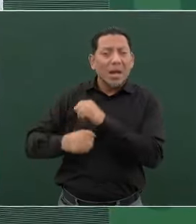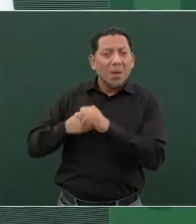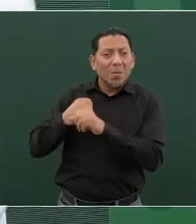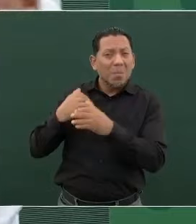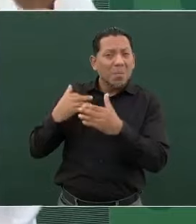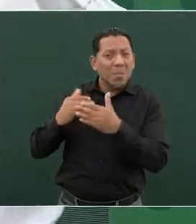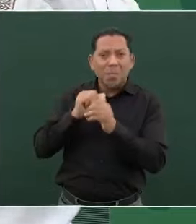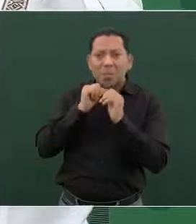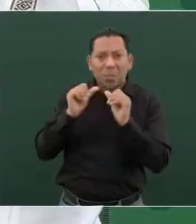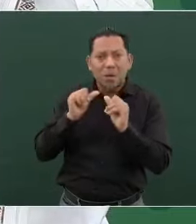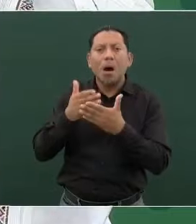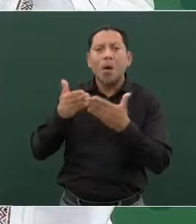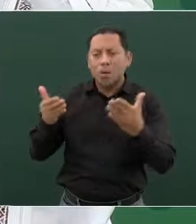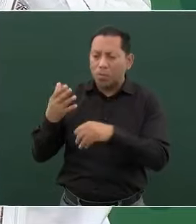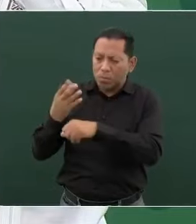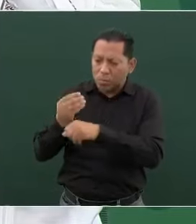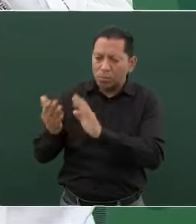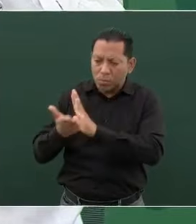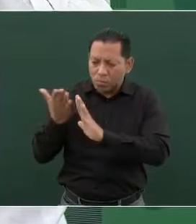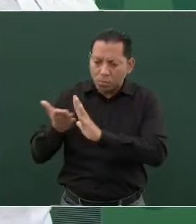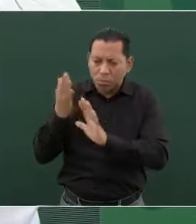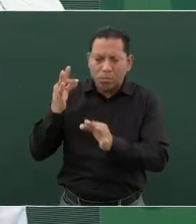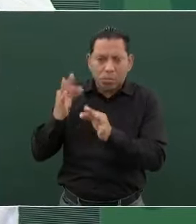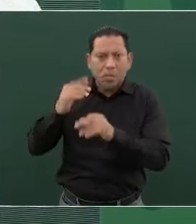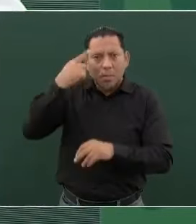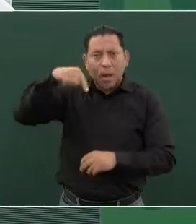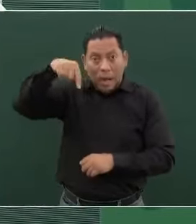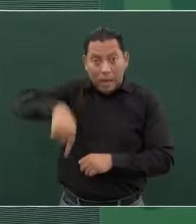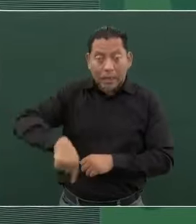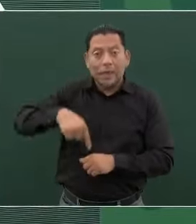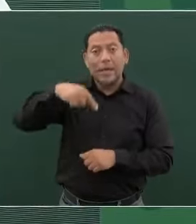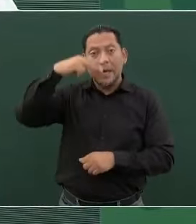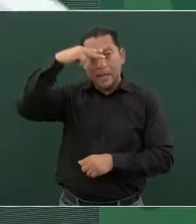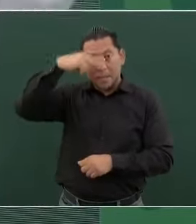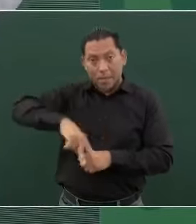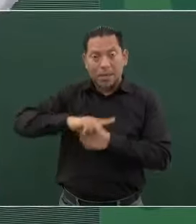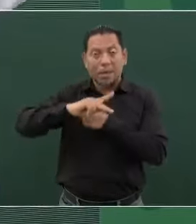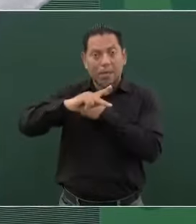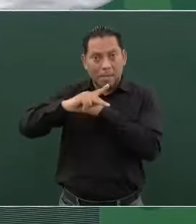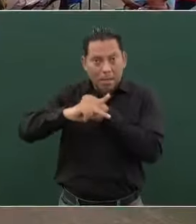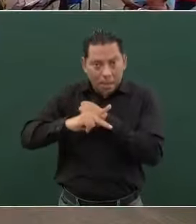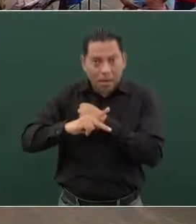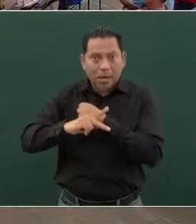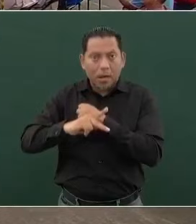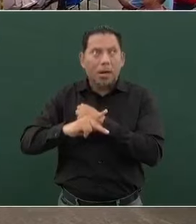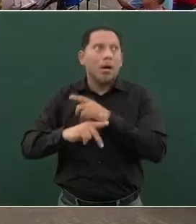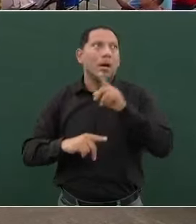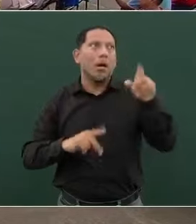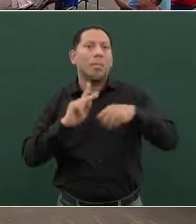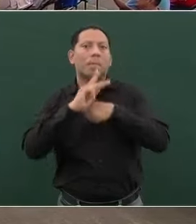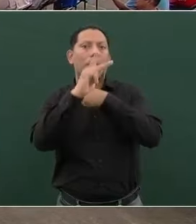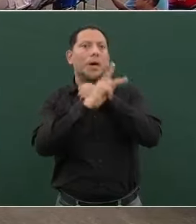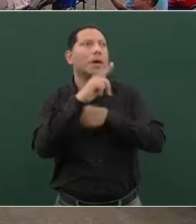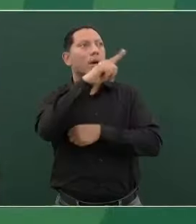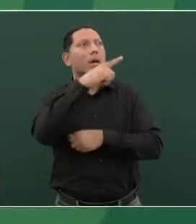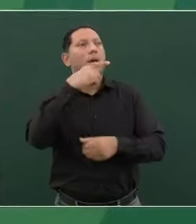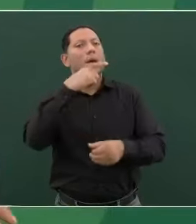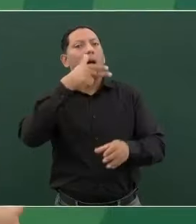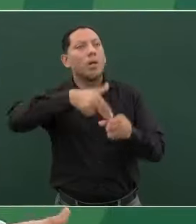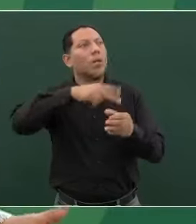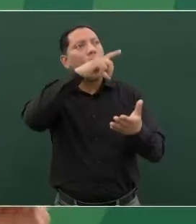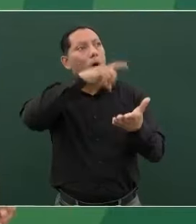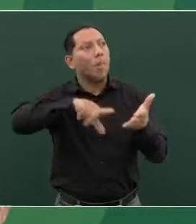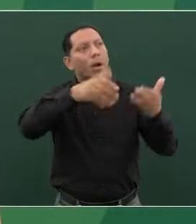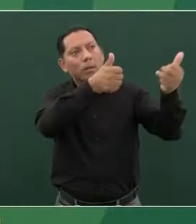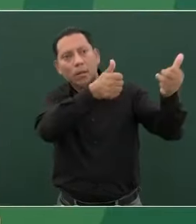para que se produzca en México y no tengamos que comprar la gasolina en el extranjero. Pero cara,